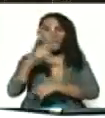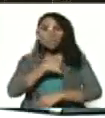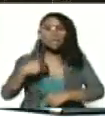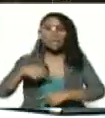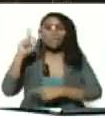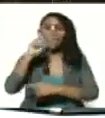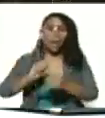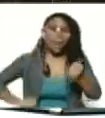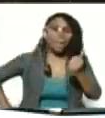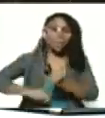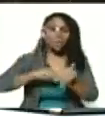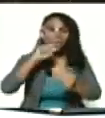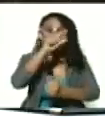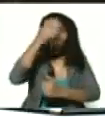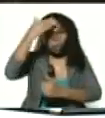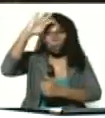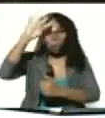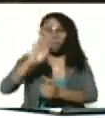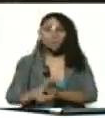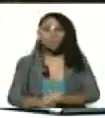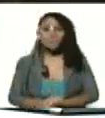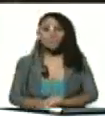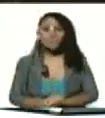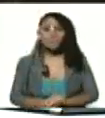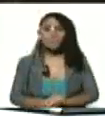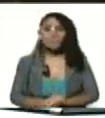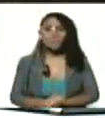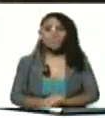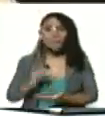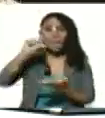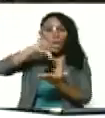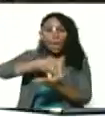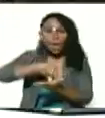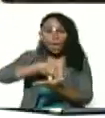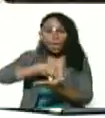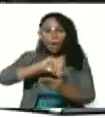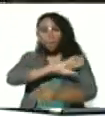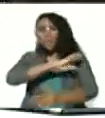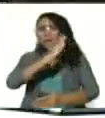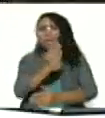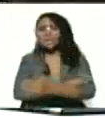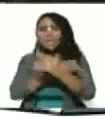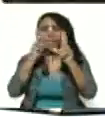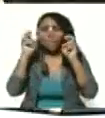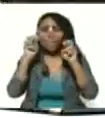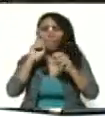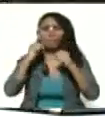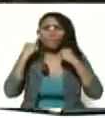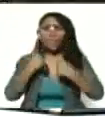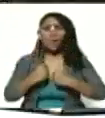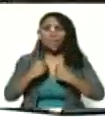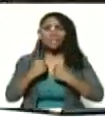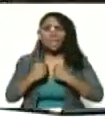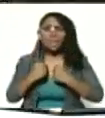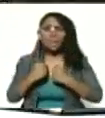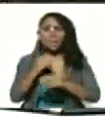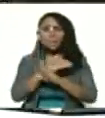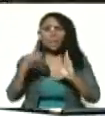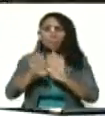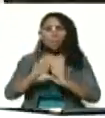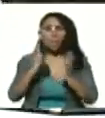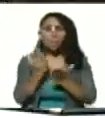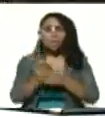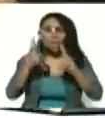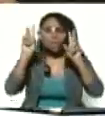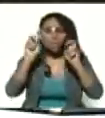mismo a respaldar a Cuba. Irán, las potencias, las nuevas potencias, las potencias medias del mundo